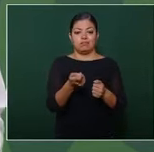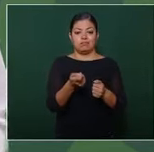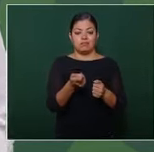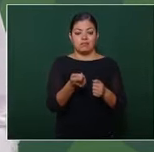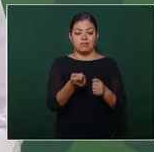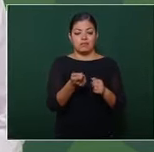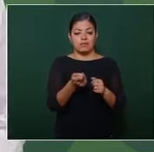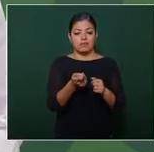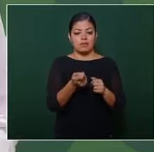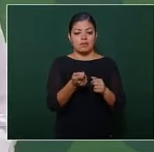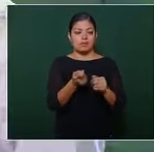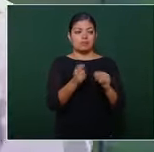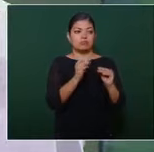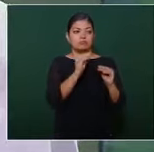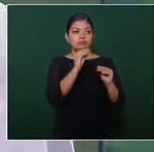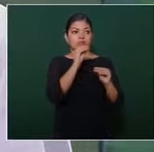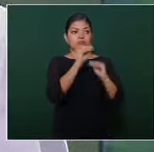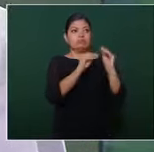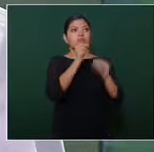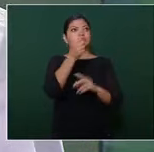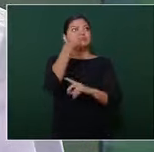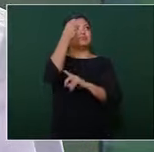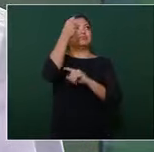de la libertad